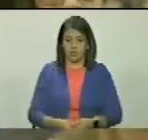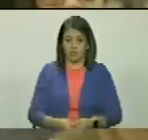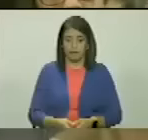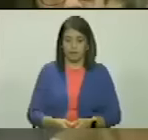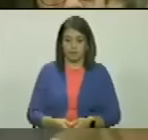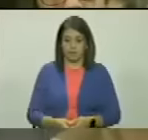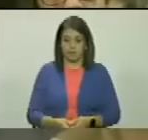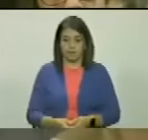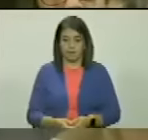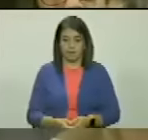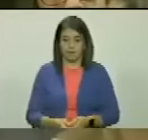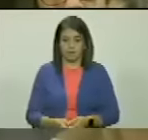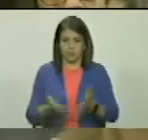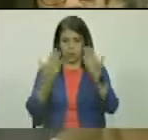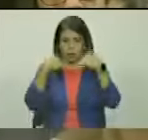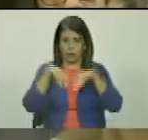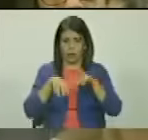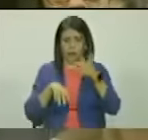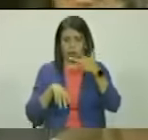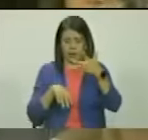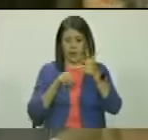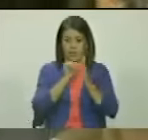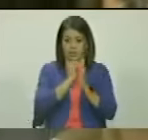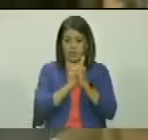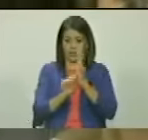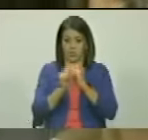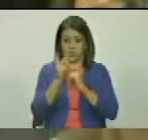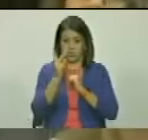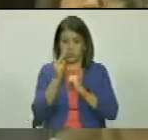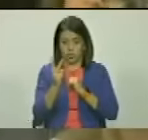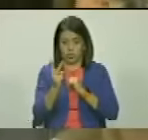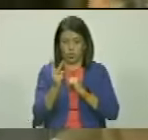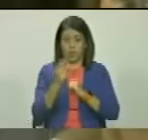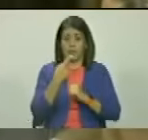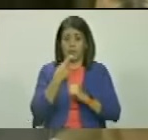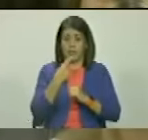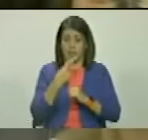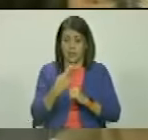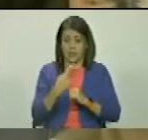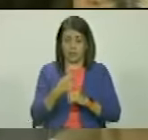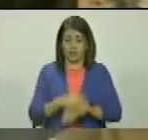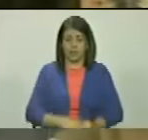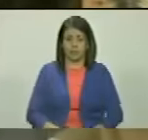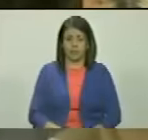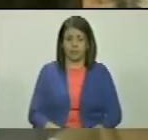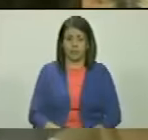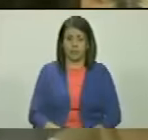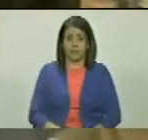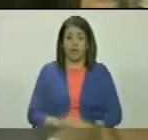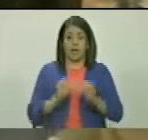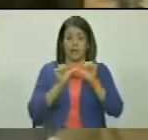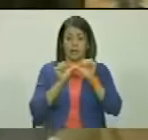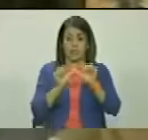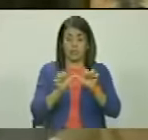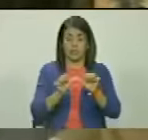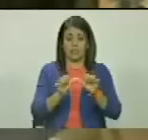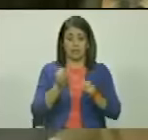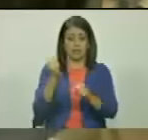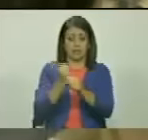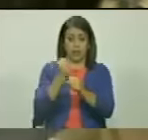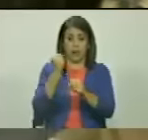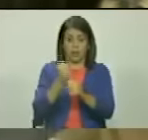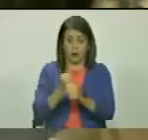en el numeral 3 del artículo 2 en el numeral 3 del artículo 2 en la parte de donde dice y establecer el régimen de